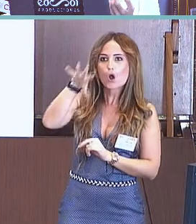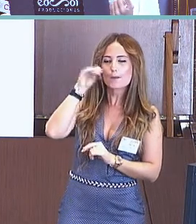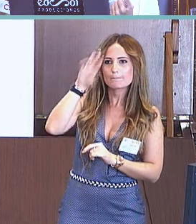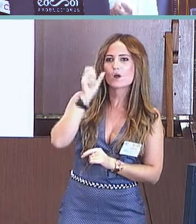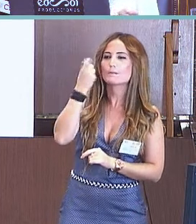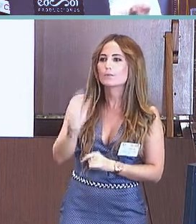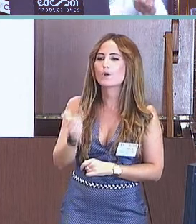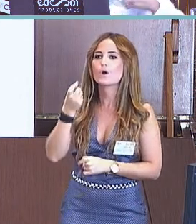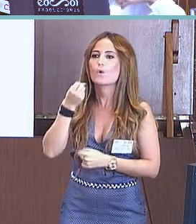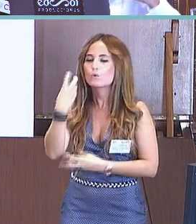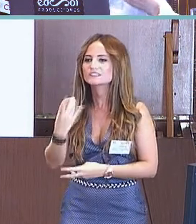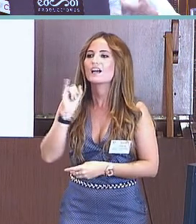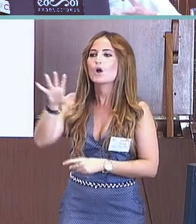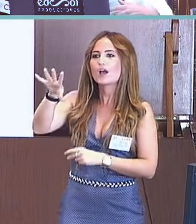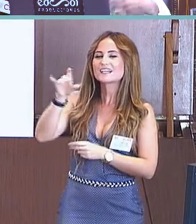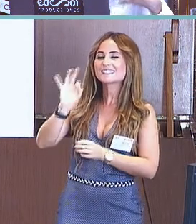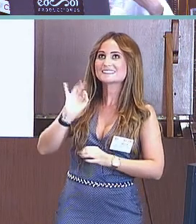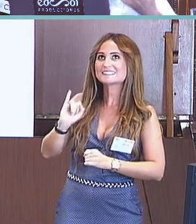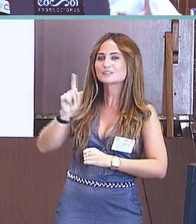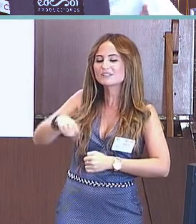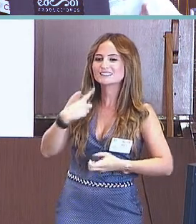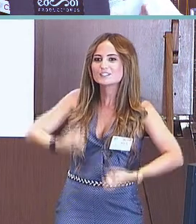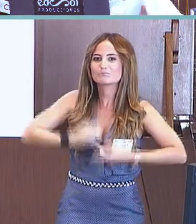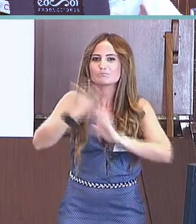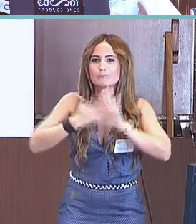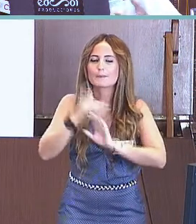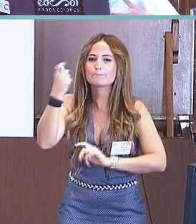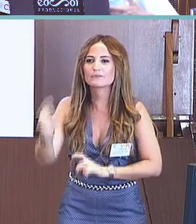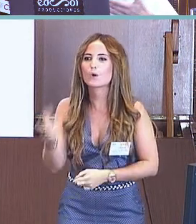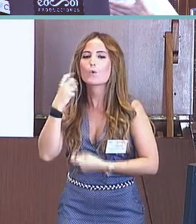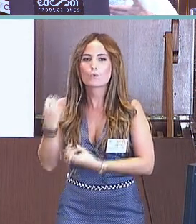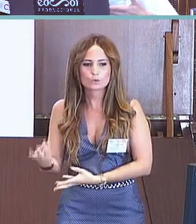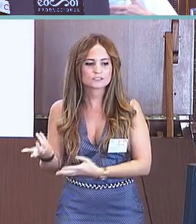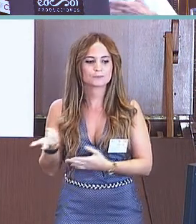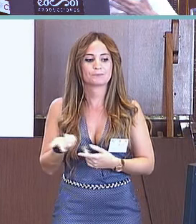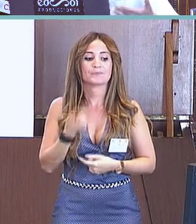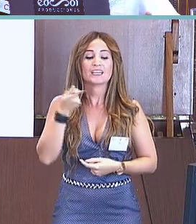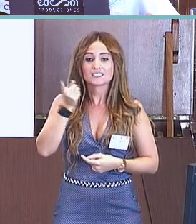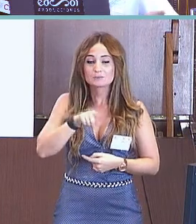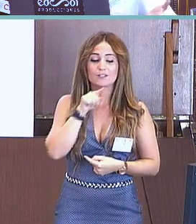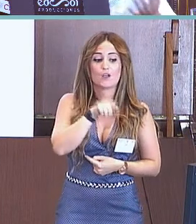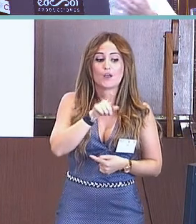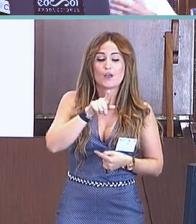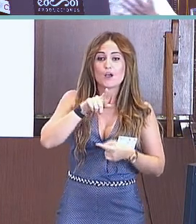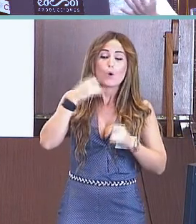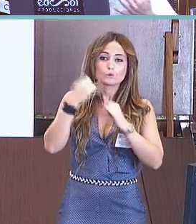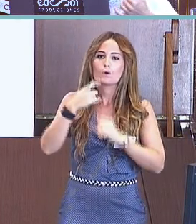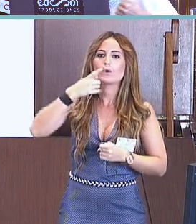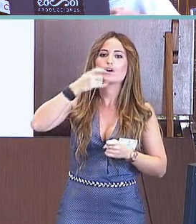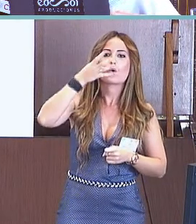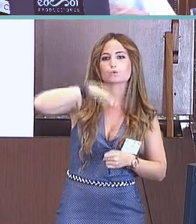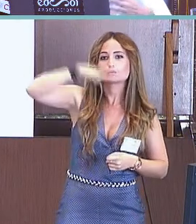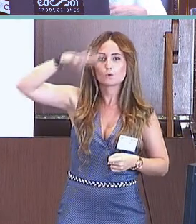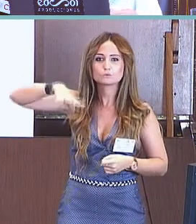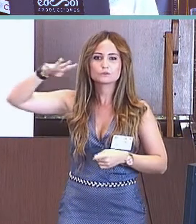que cada cuatro meses vuelvan a completar este cuestionario. Y se les facilita a las familias que puedan enviarlo de forma